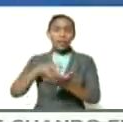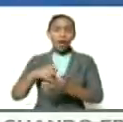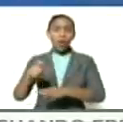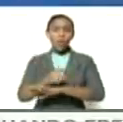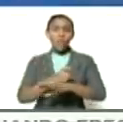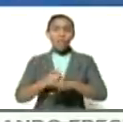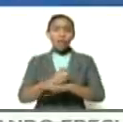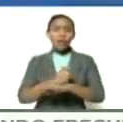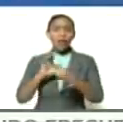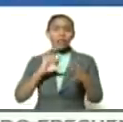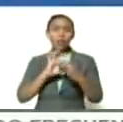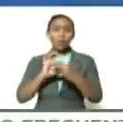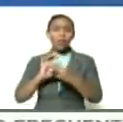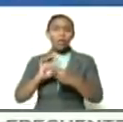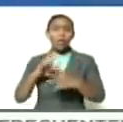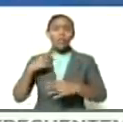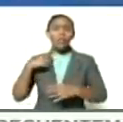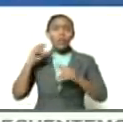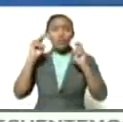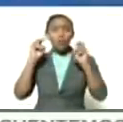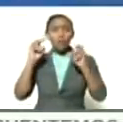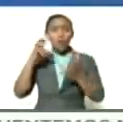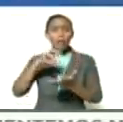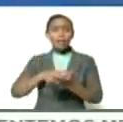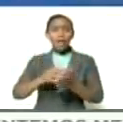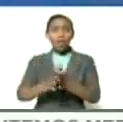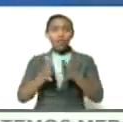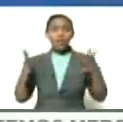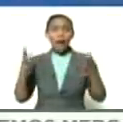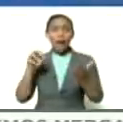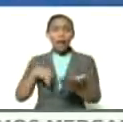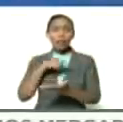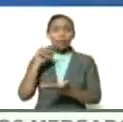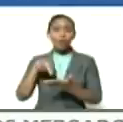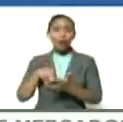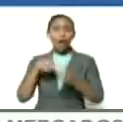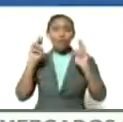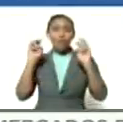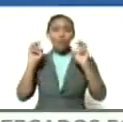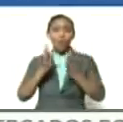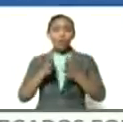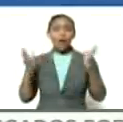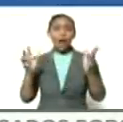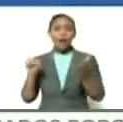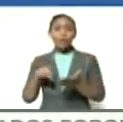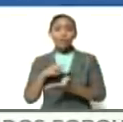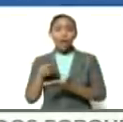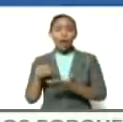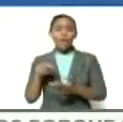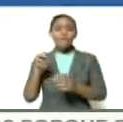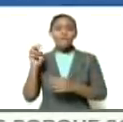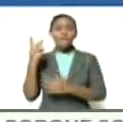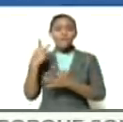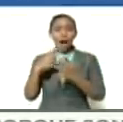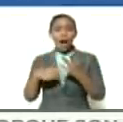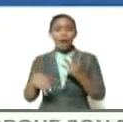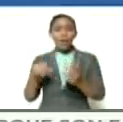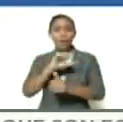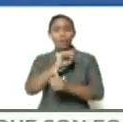articulación de un nuevo estado gran nacional el nuevo estado gran nacional con varios vicepresidentes